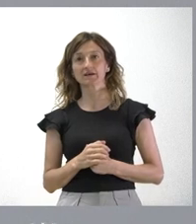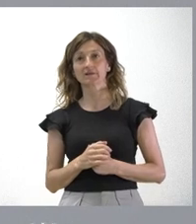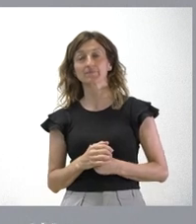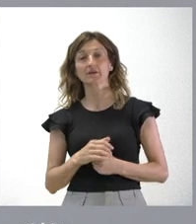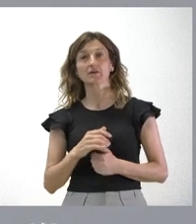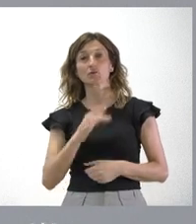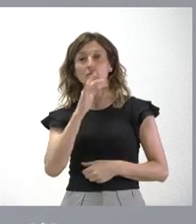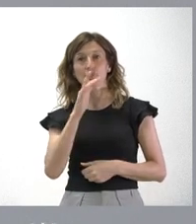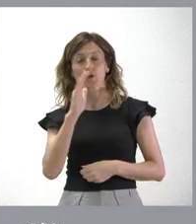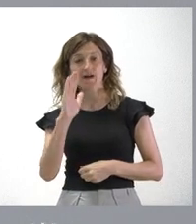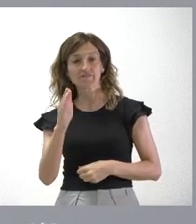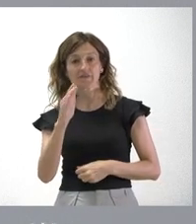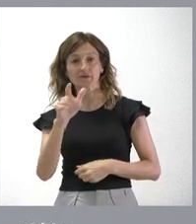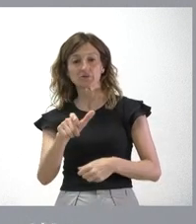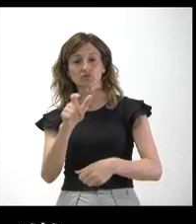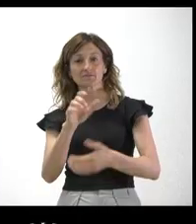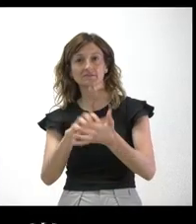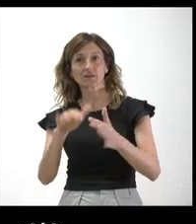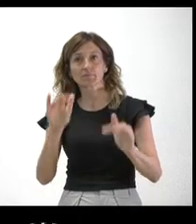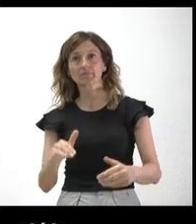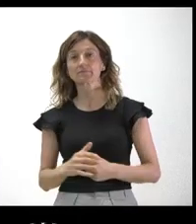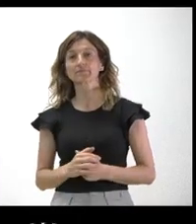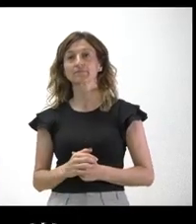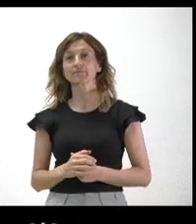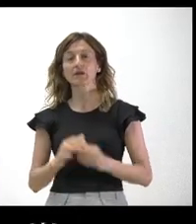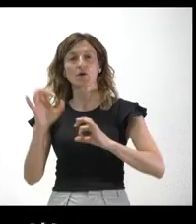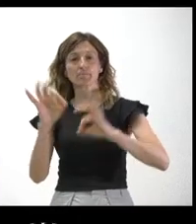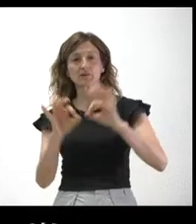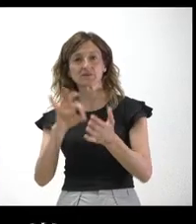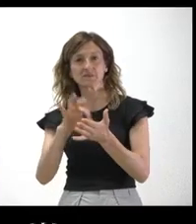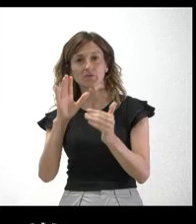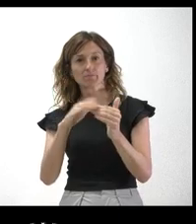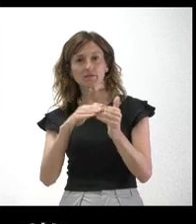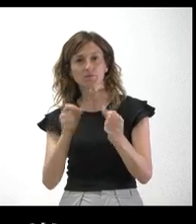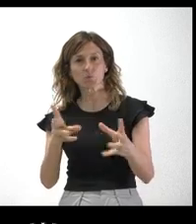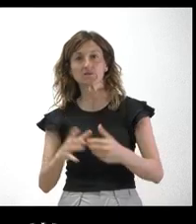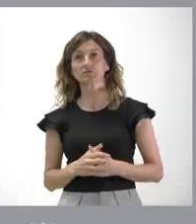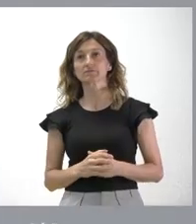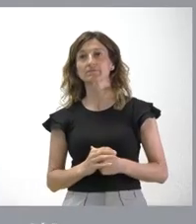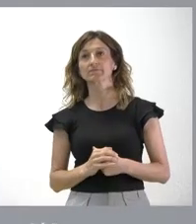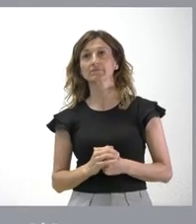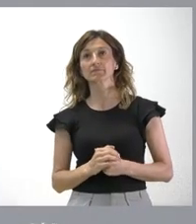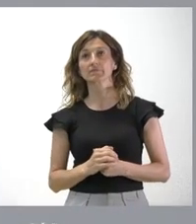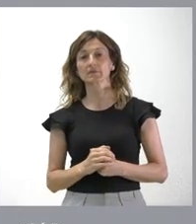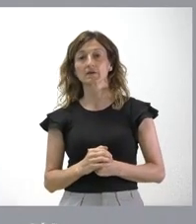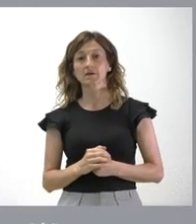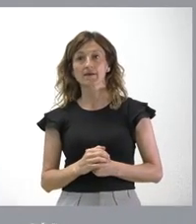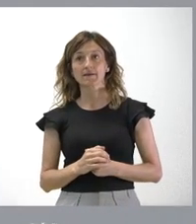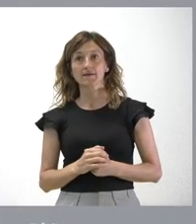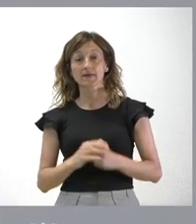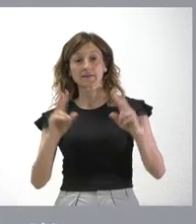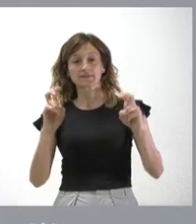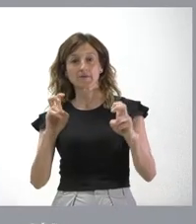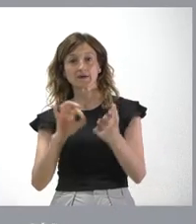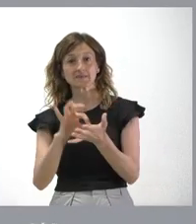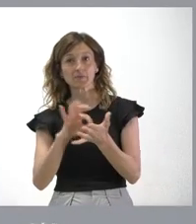sobre el conjunto de las personas de Castilla y León. ¿De qué porcentaje de servicios mínimos estaríamos hablando? Para lo que son los servicios